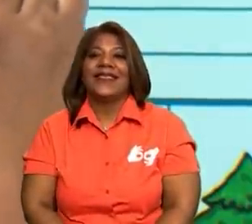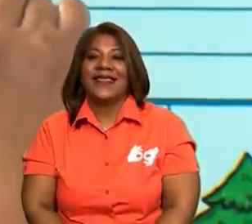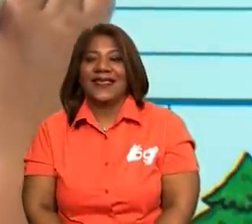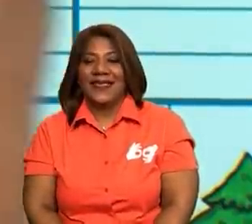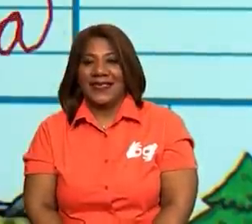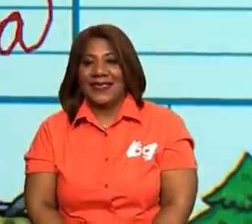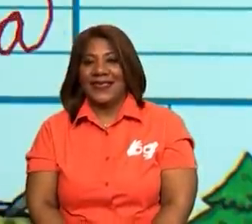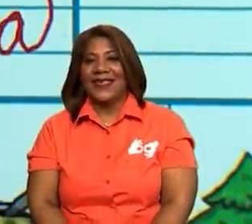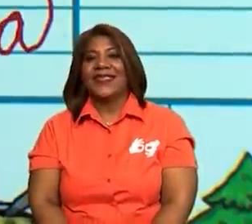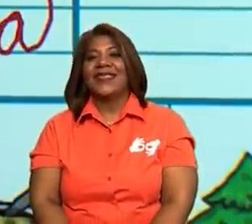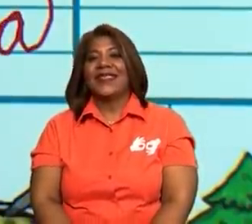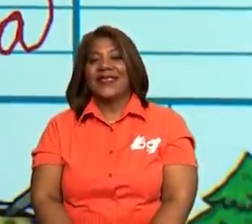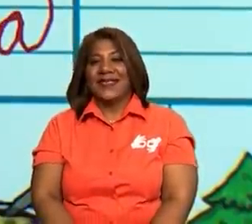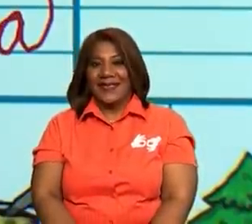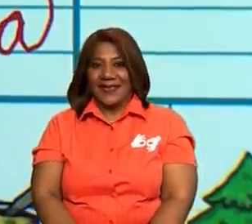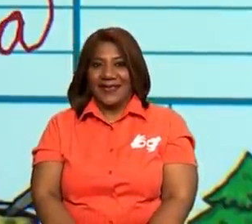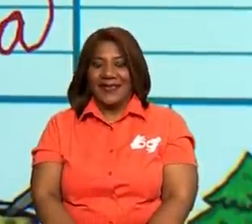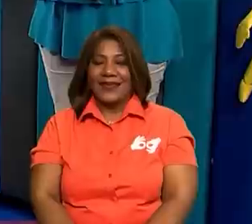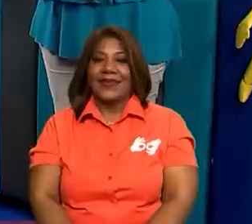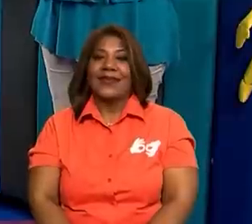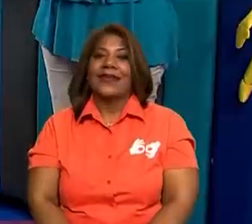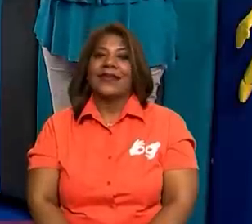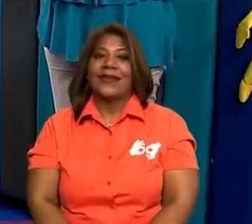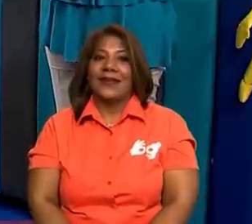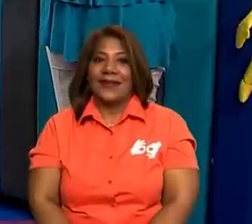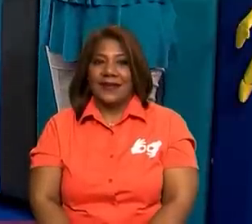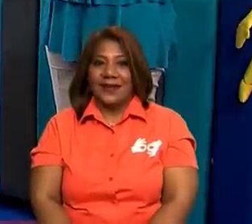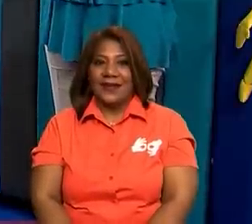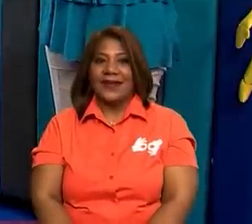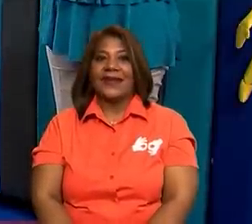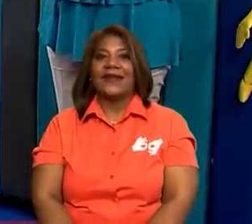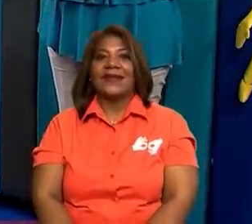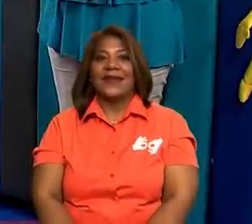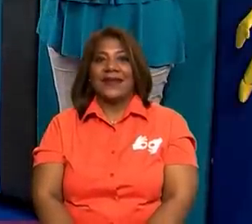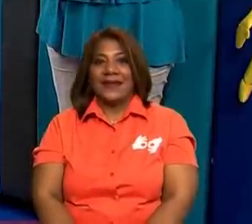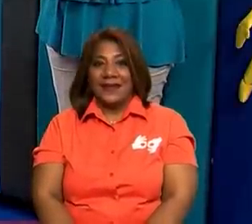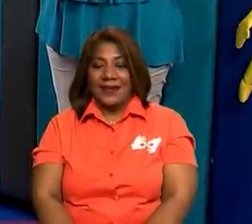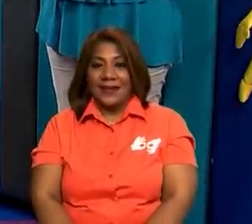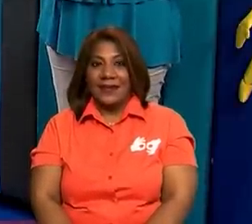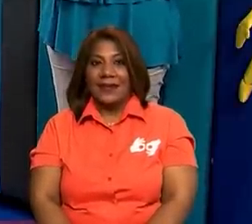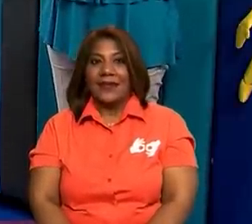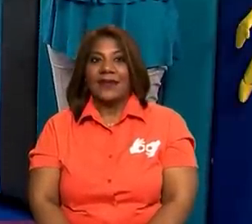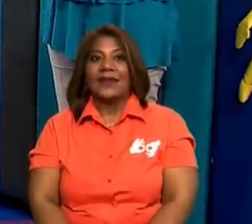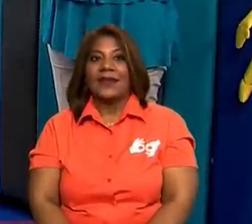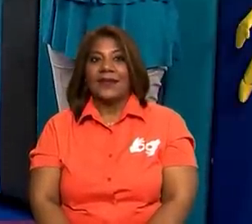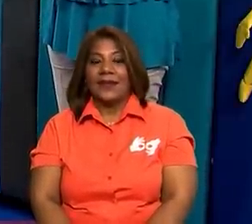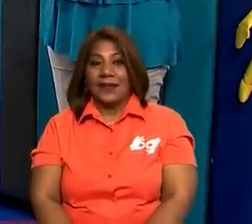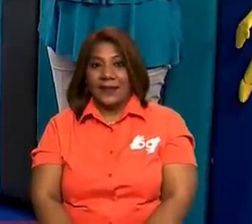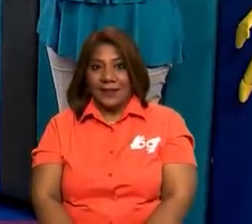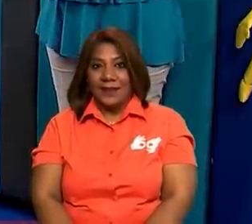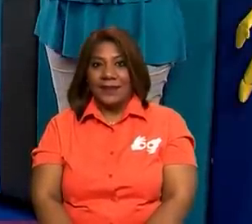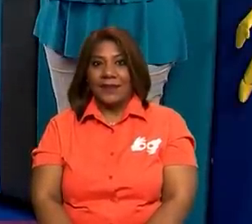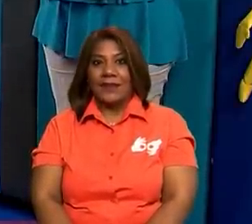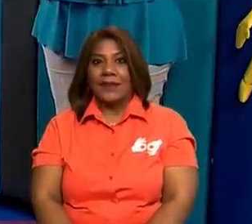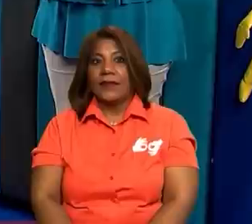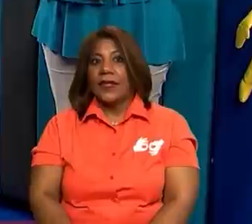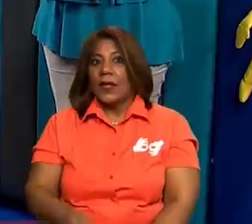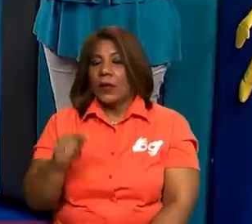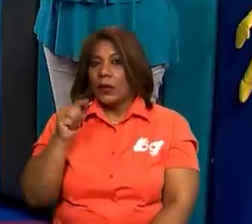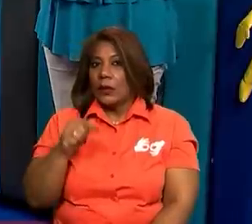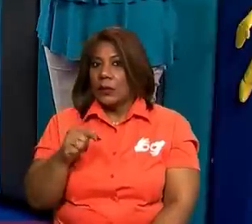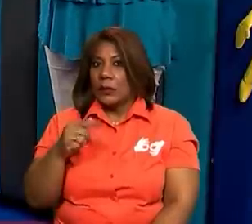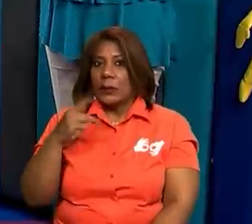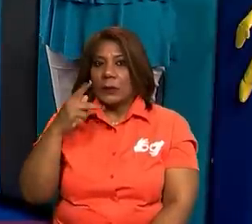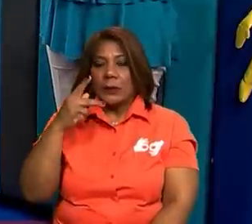Inicia con mayúscula. Muy bien. Pamela. Ahora, de los tres fonemas que hemos estado trabajando